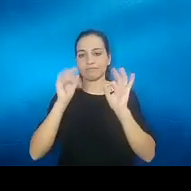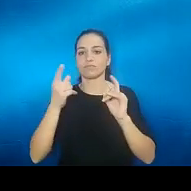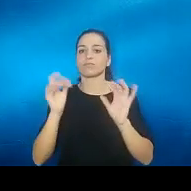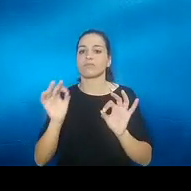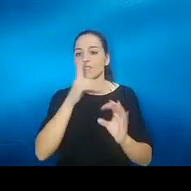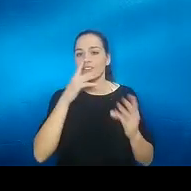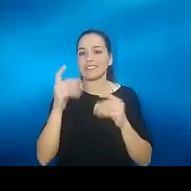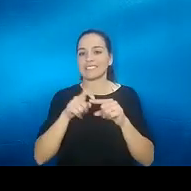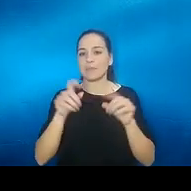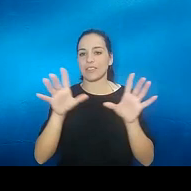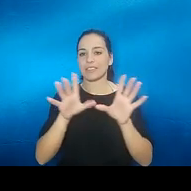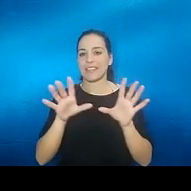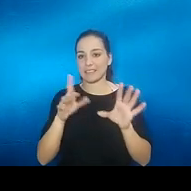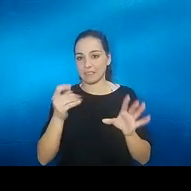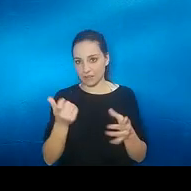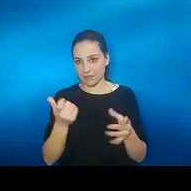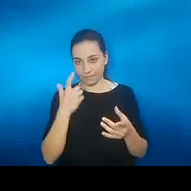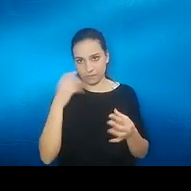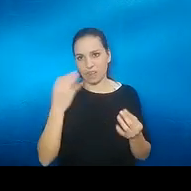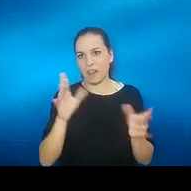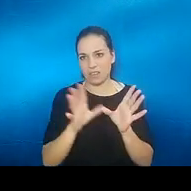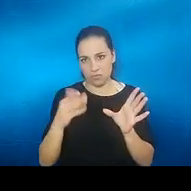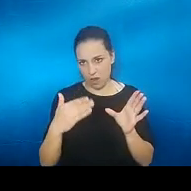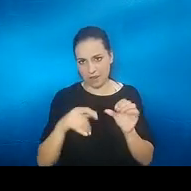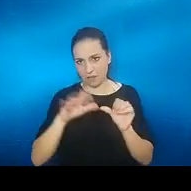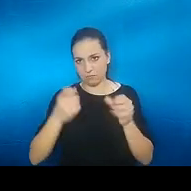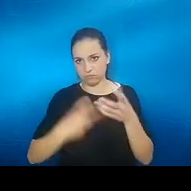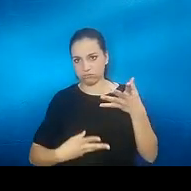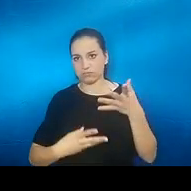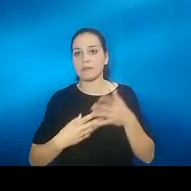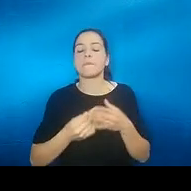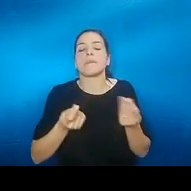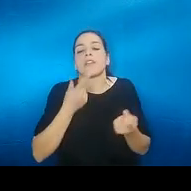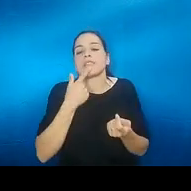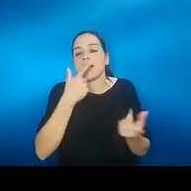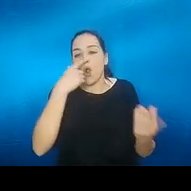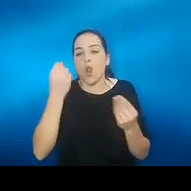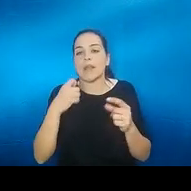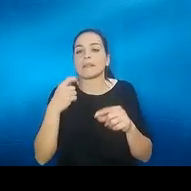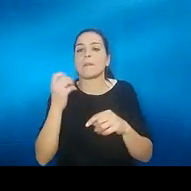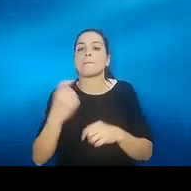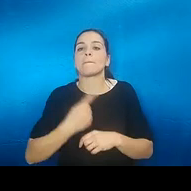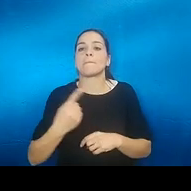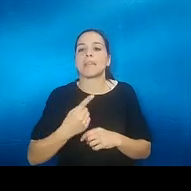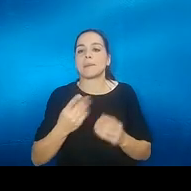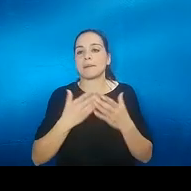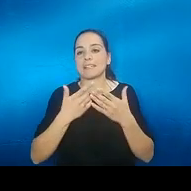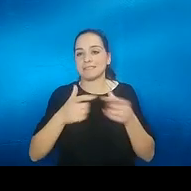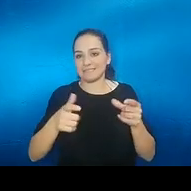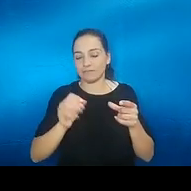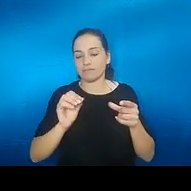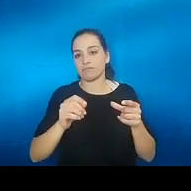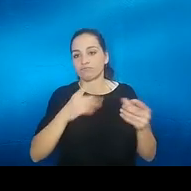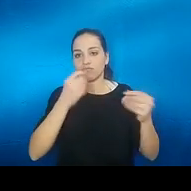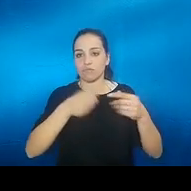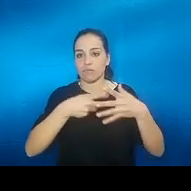cosas esto que se hace con el olfato es decir vamos a definir olores primarios para intentar activar olores primarios en una